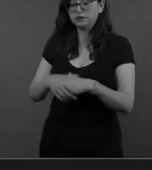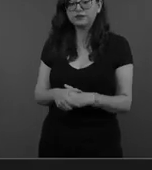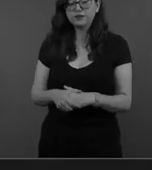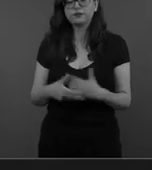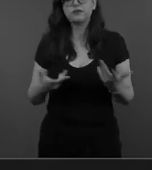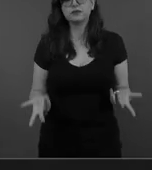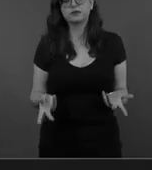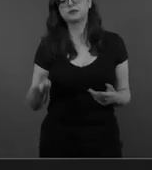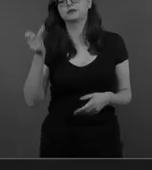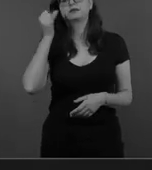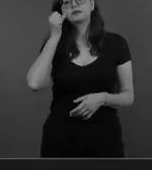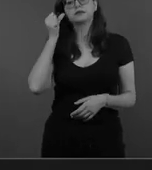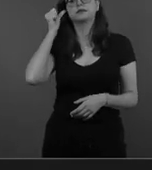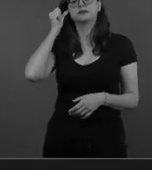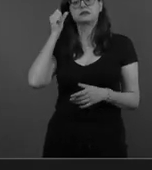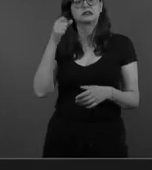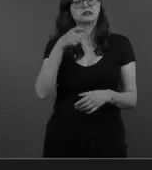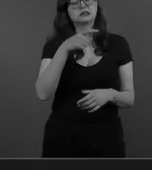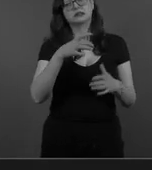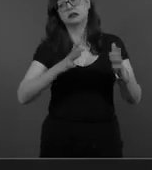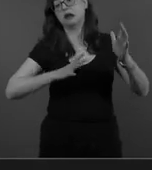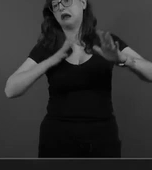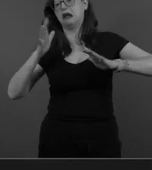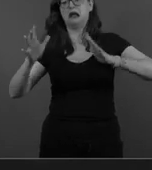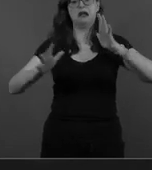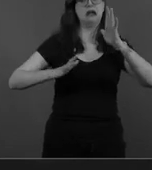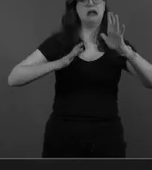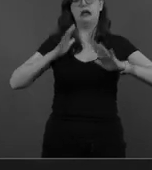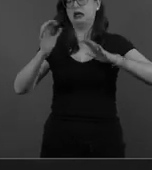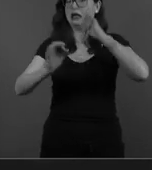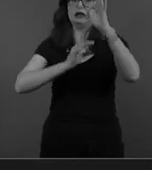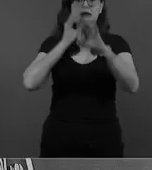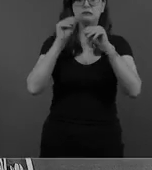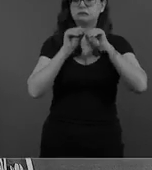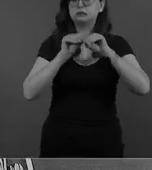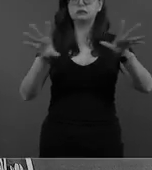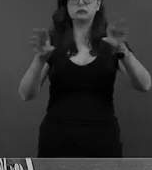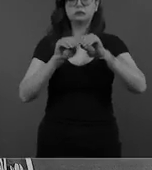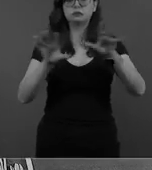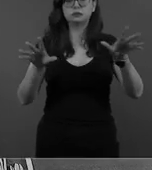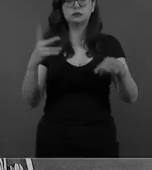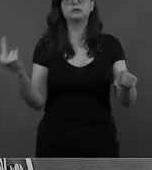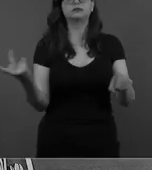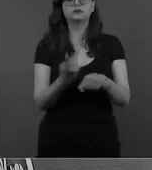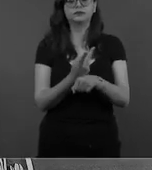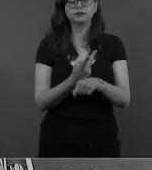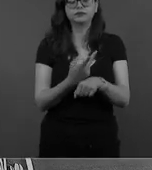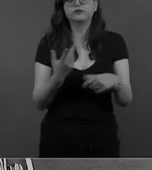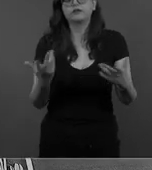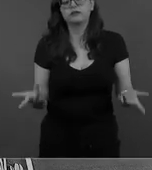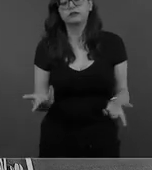de un documento que se mandó por parte, entendemos, de la comisión a la mesa directiva, se publicó en la Gaceta